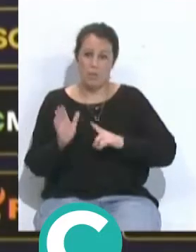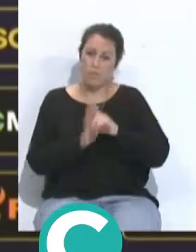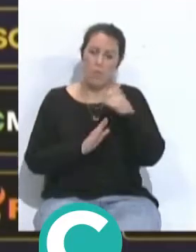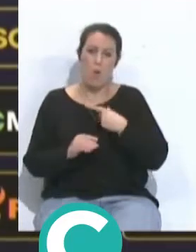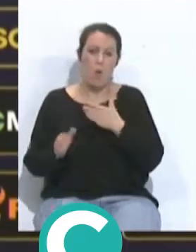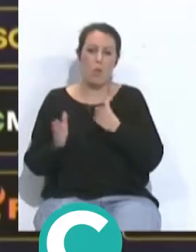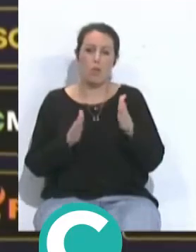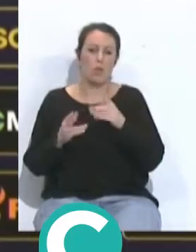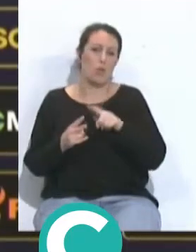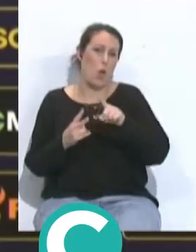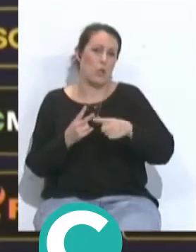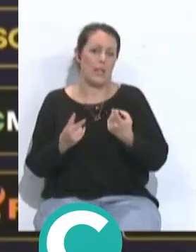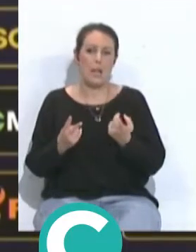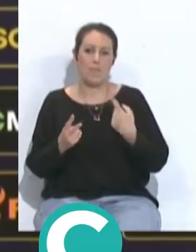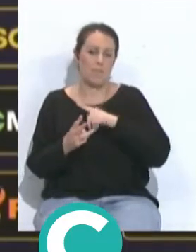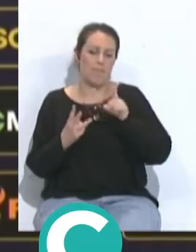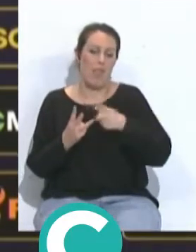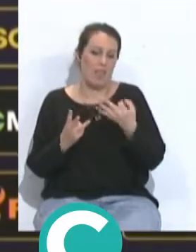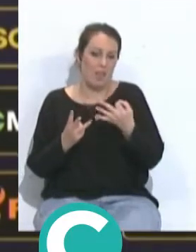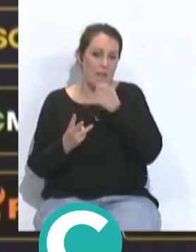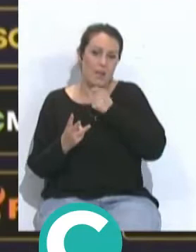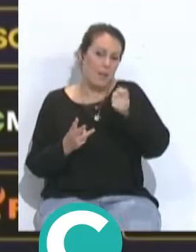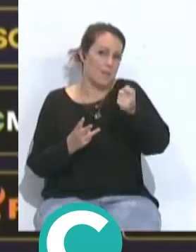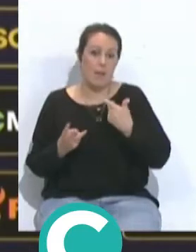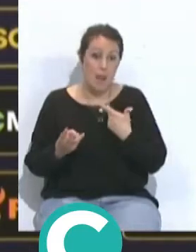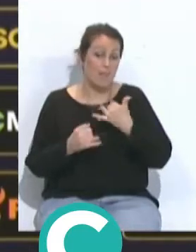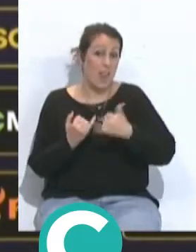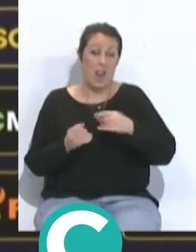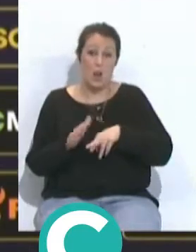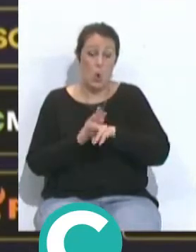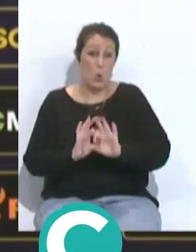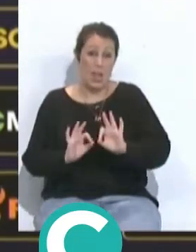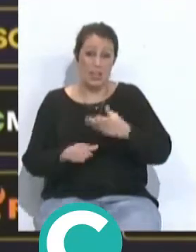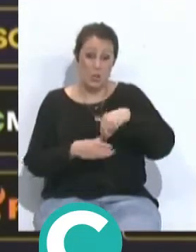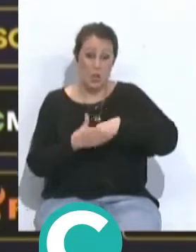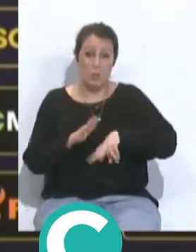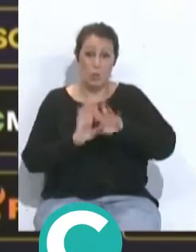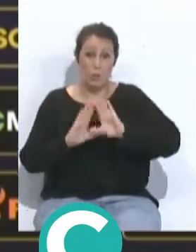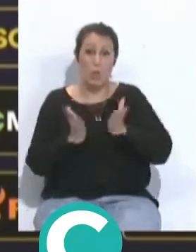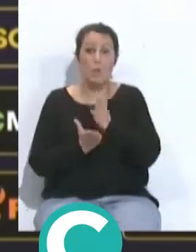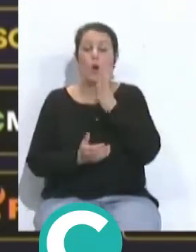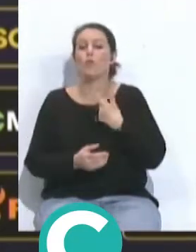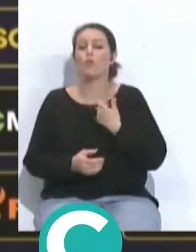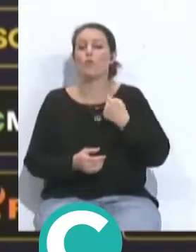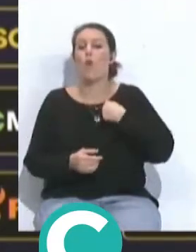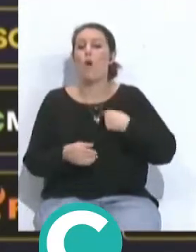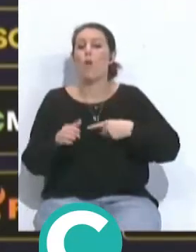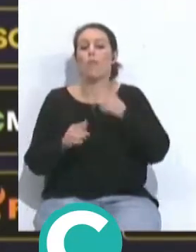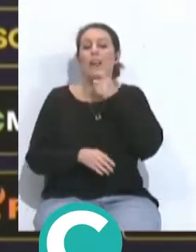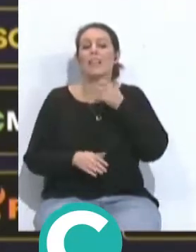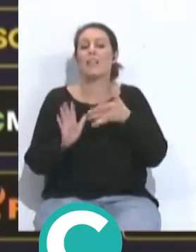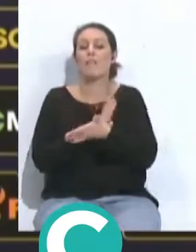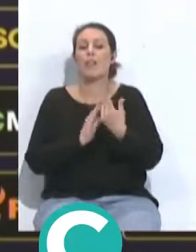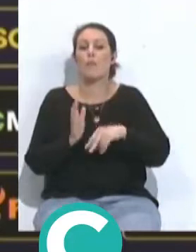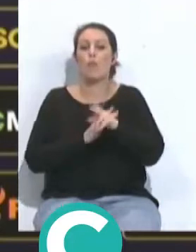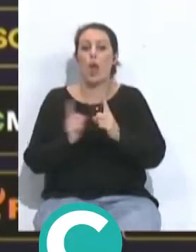tuvimos que parar con falta, con tarjeta y así se hizo y al final la tarjeta es un recurso del fútbol una falta no es porque hago una falta es que estoy haciendo un antifútbol no, tú has tenido una